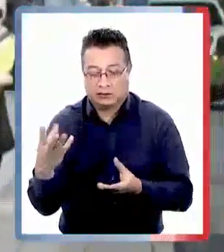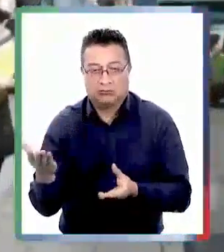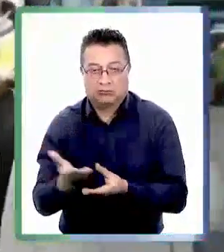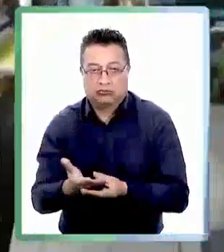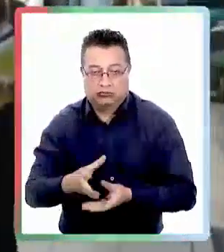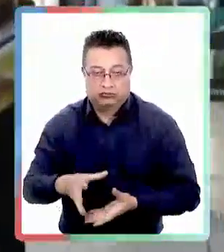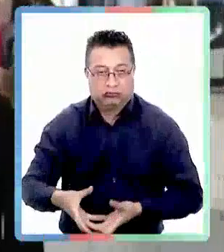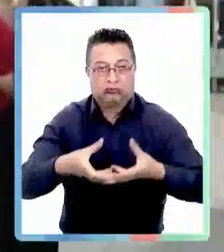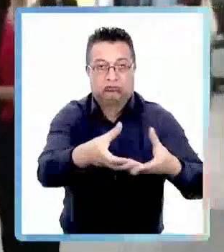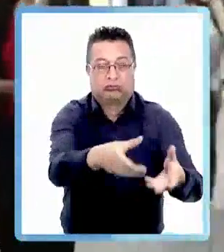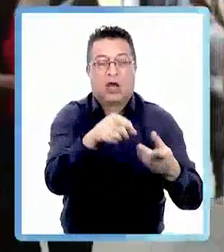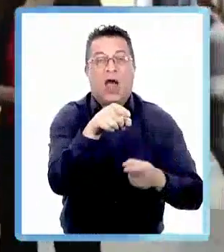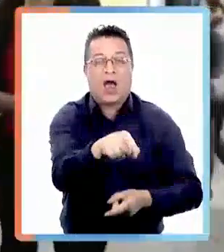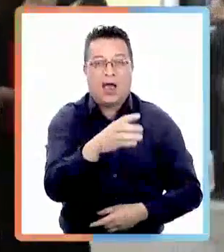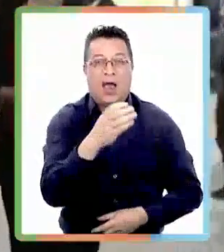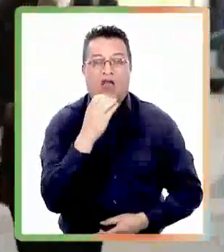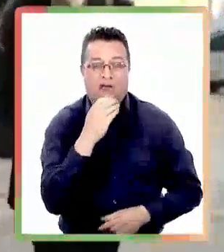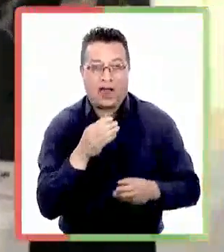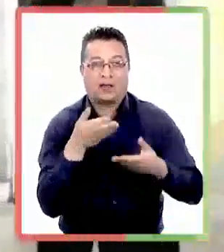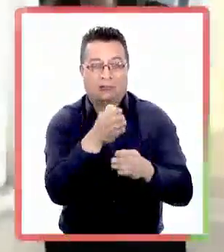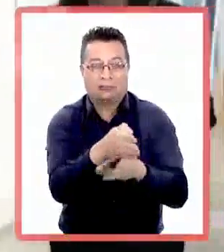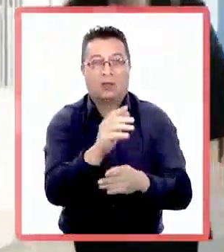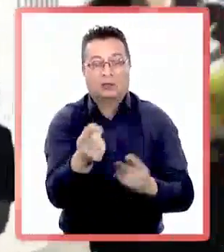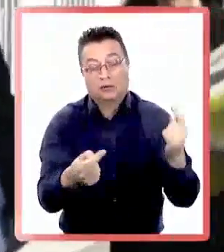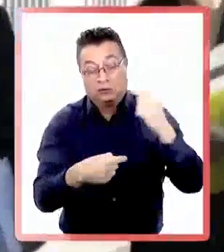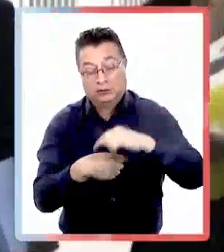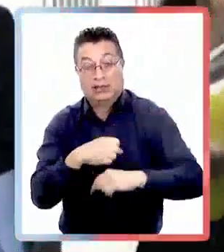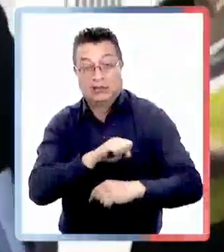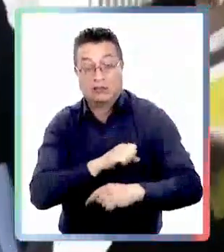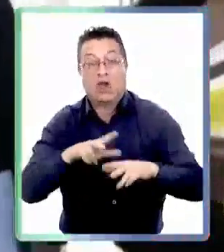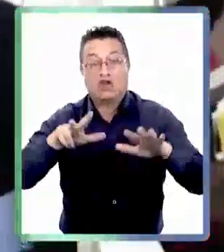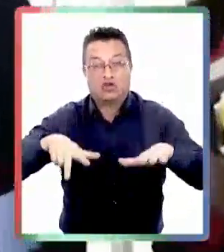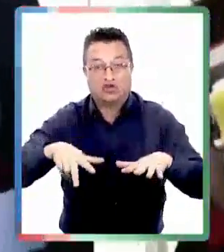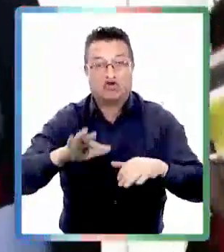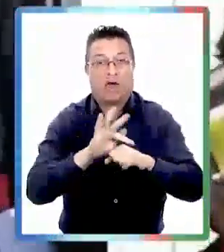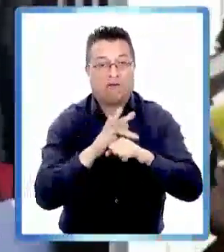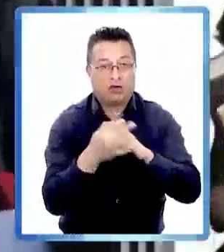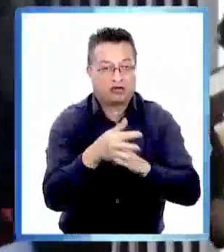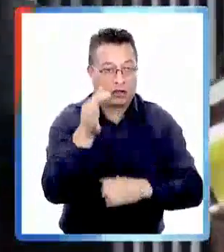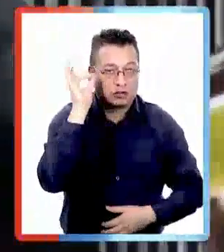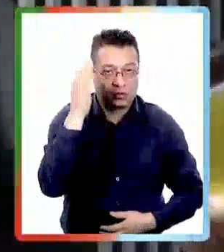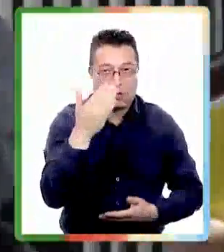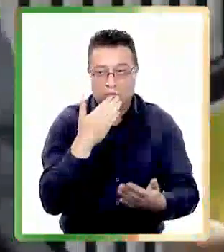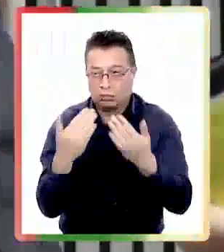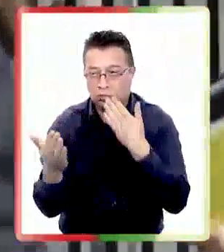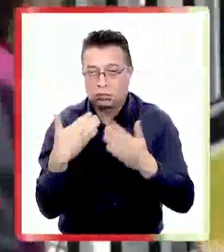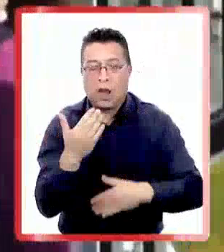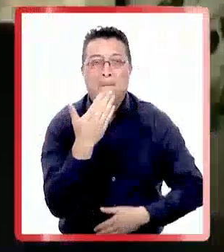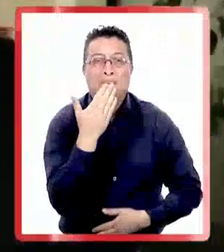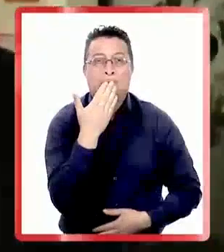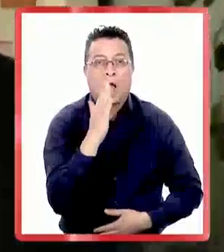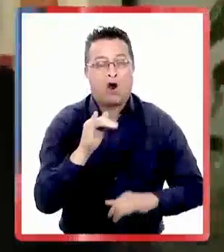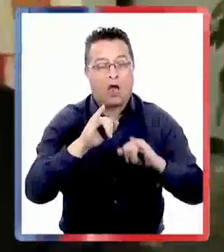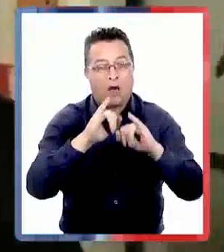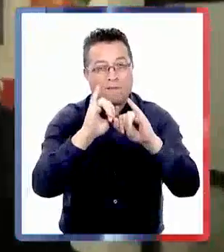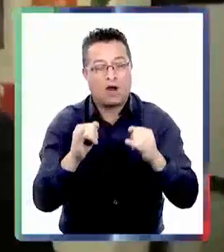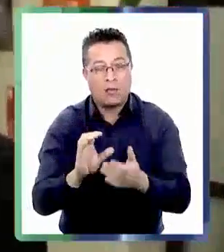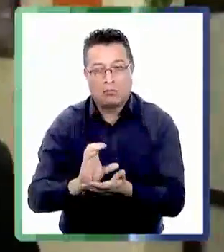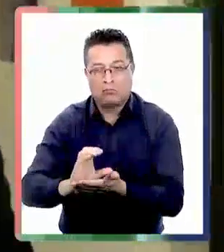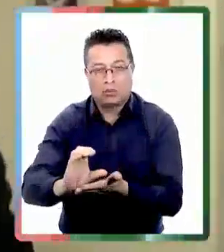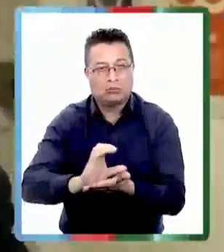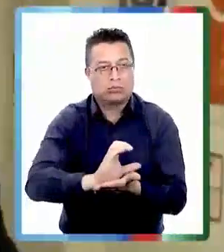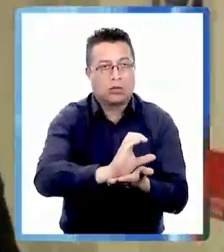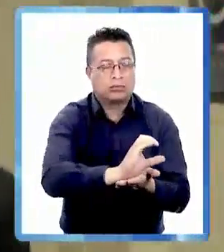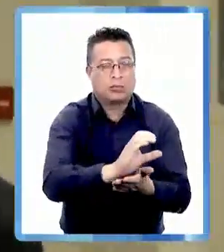fiscal de Antofagasta y regresó a la capital para reunirse con 18 fundaciones. El objetivo es mejorar el mecanismo de